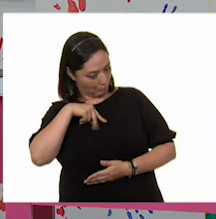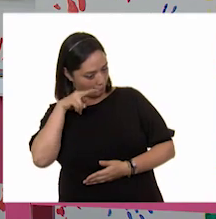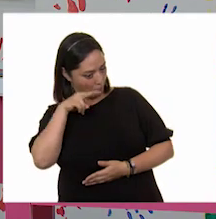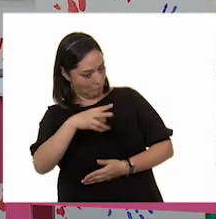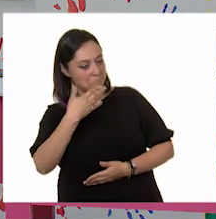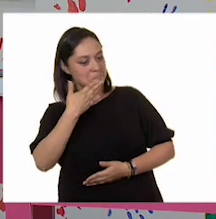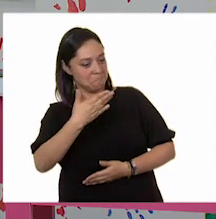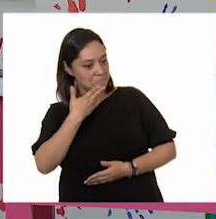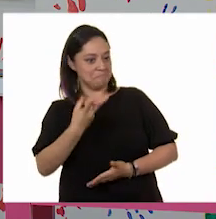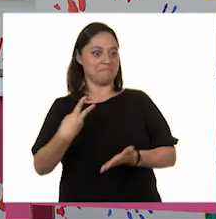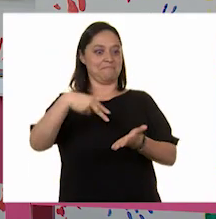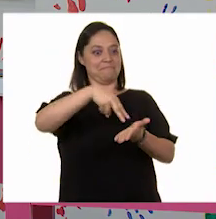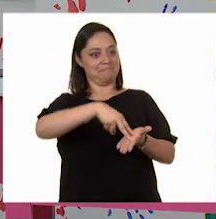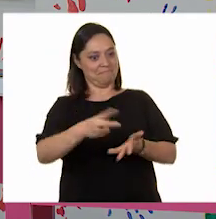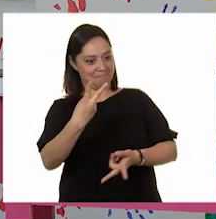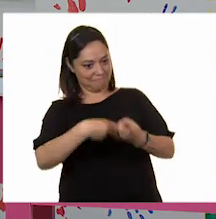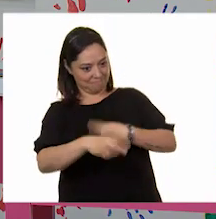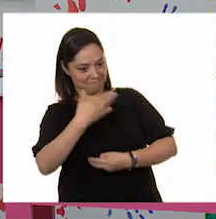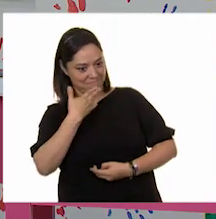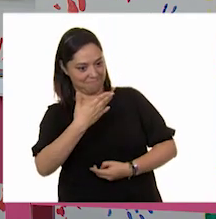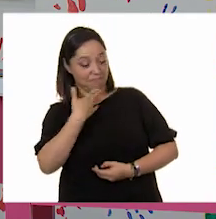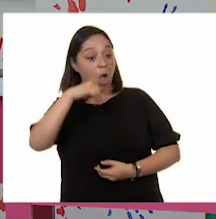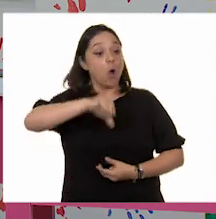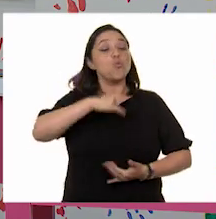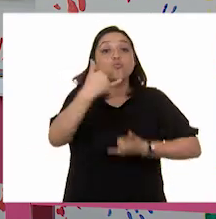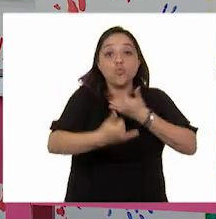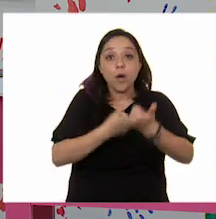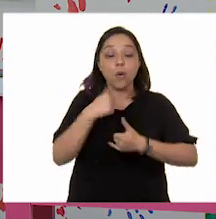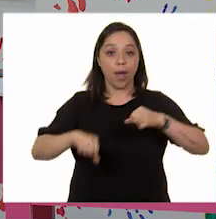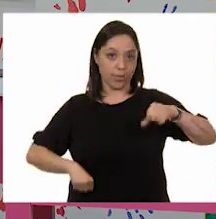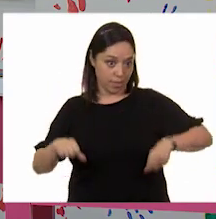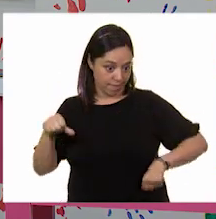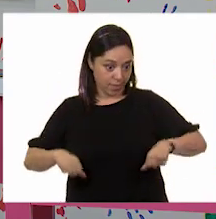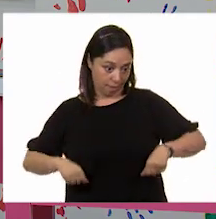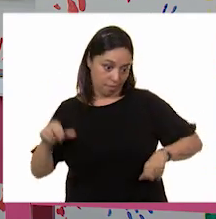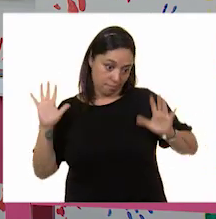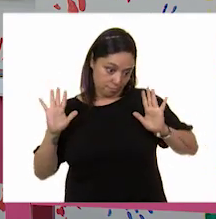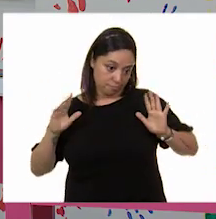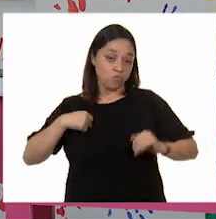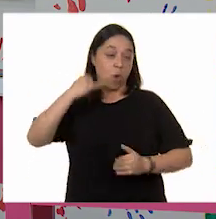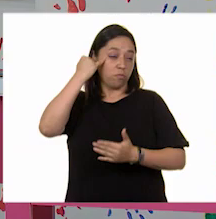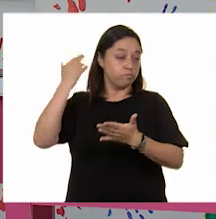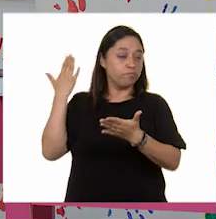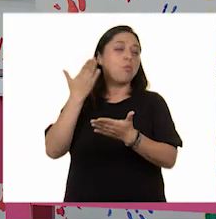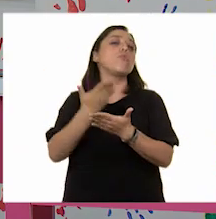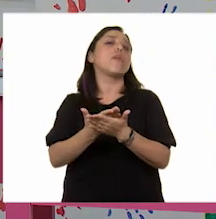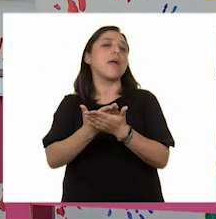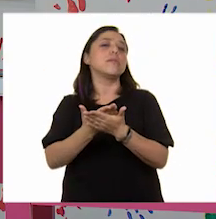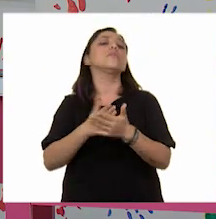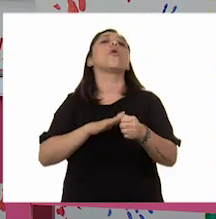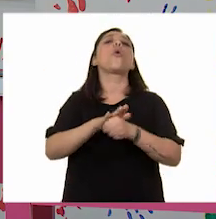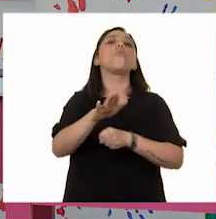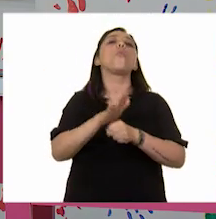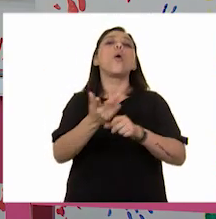llegaste. Hoy vamos a hacer un juego y una actividad. Les propongo que votemos para decidir por cuál comenzamos.